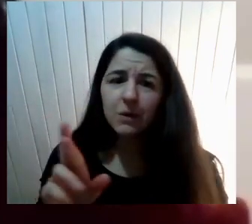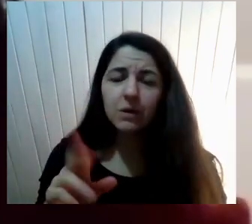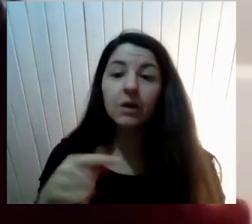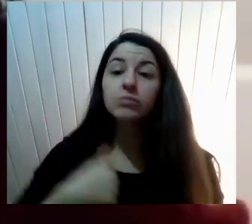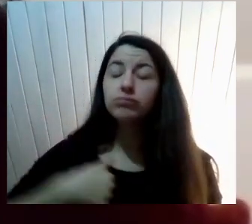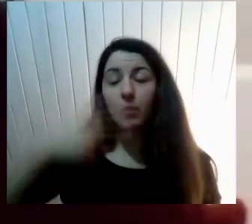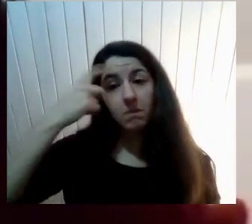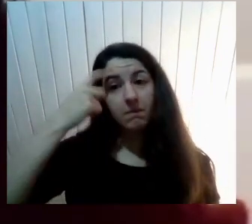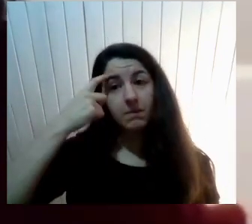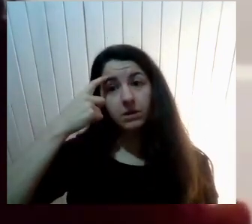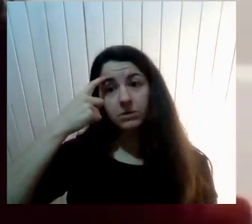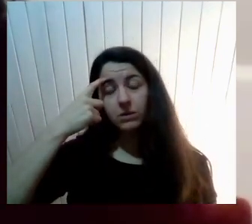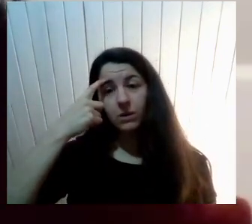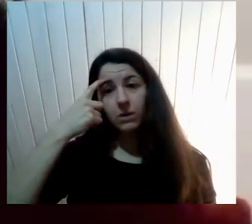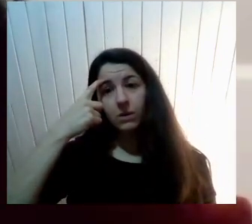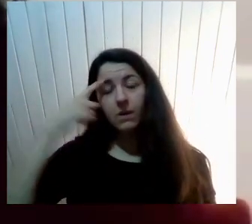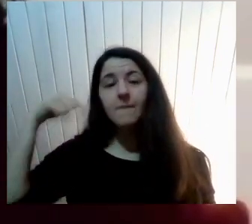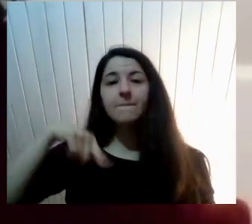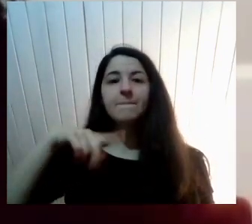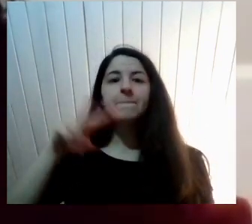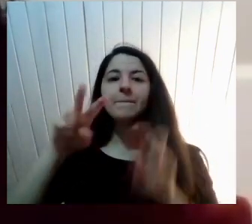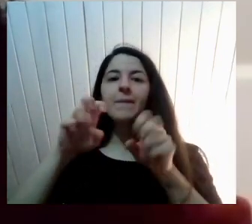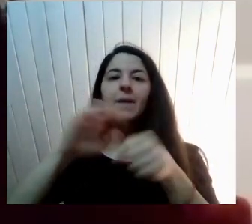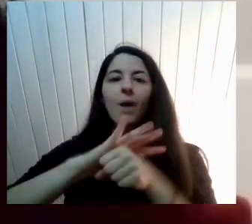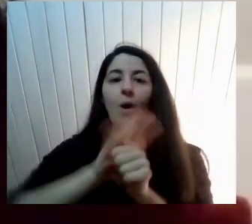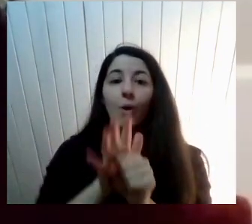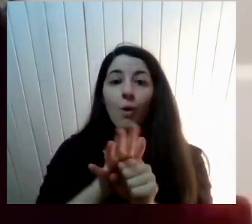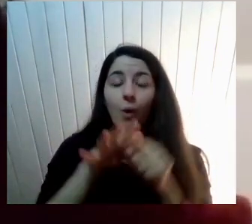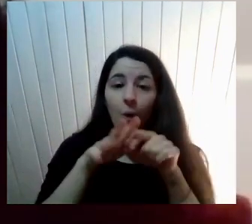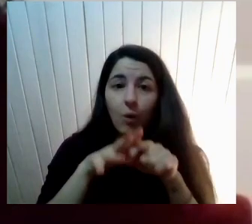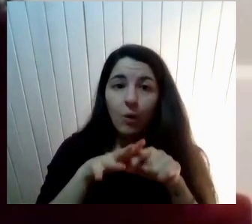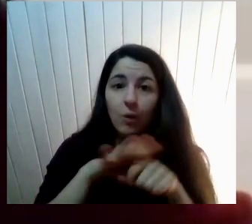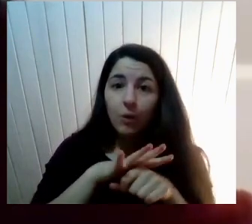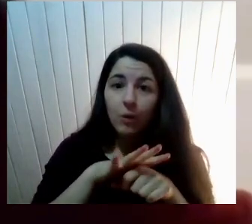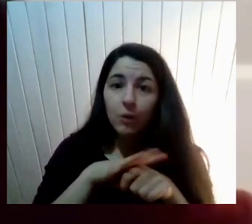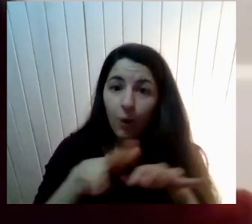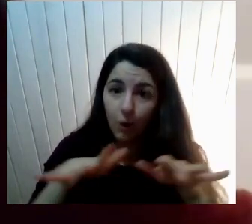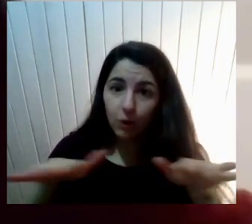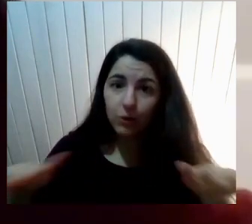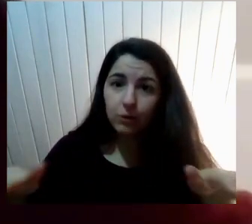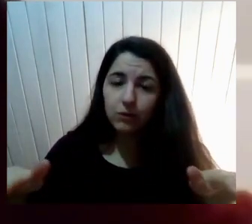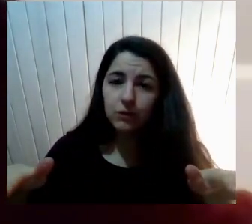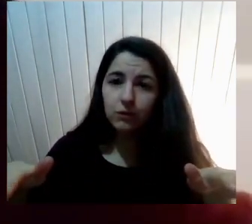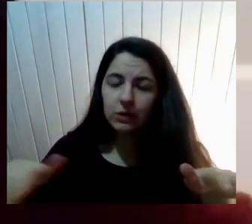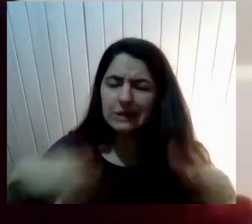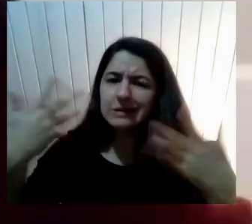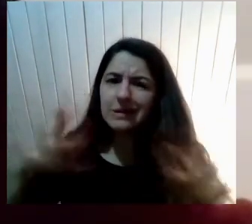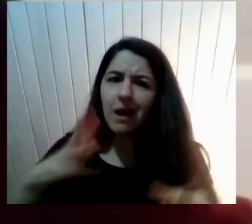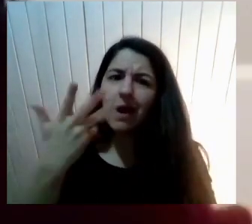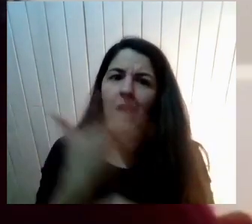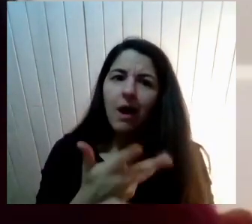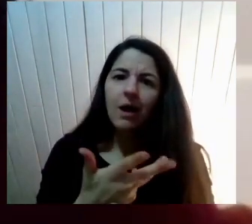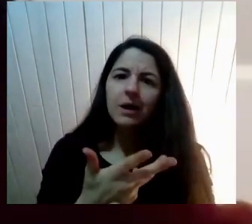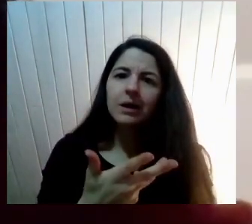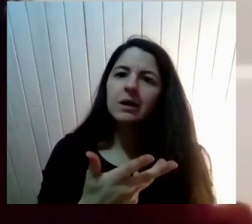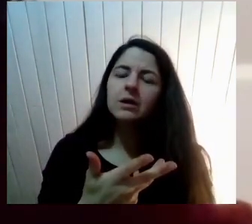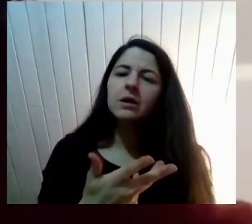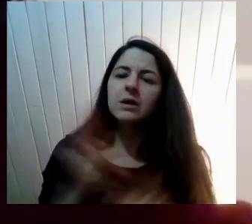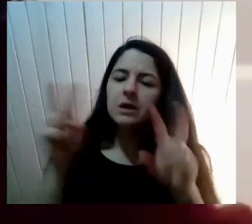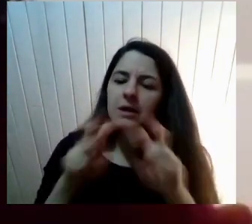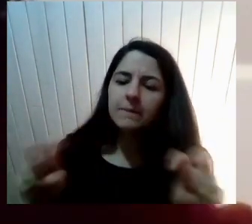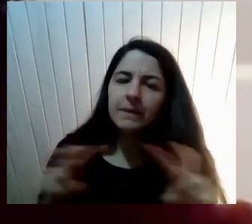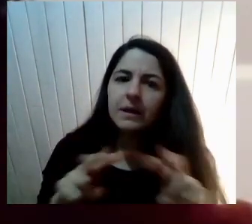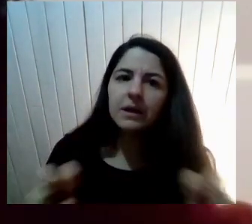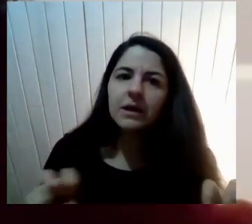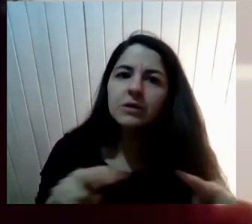De esta Pandemia Que ya hay Estudios Que ya están proyectando Un abandono escolar